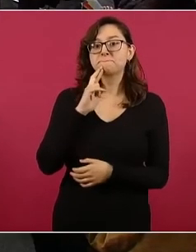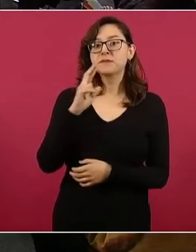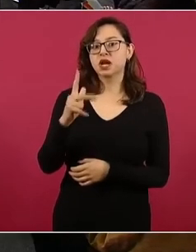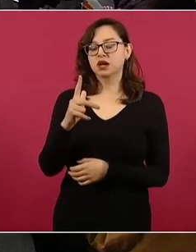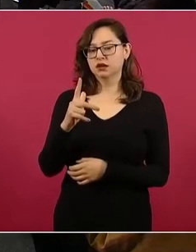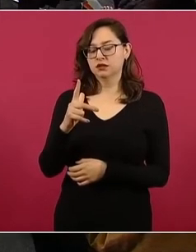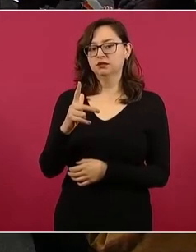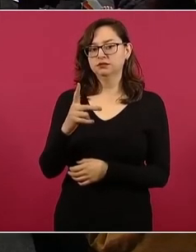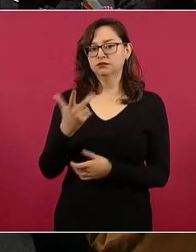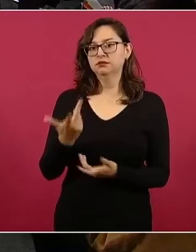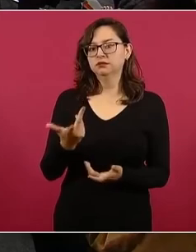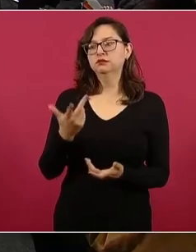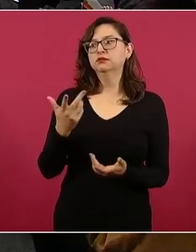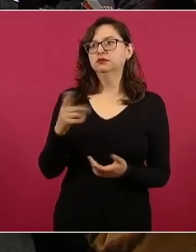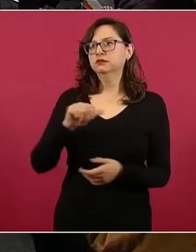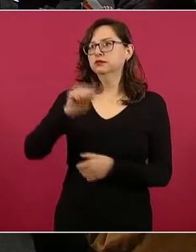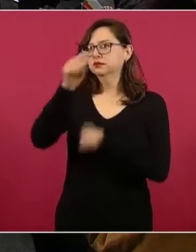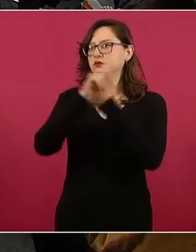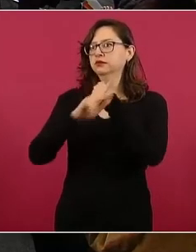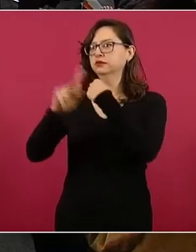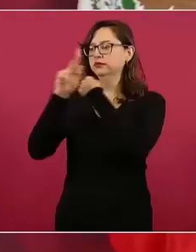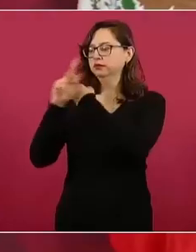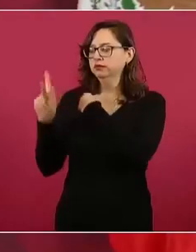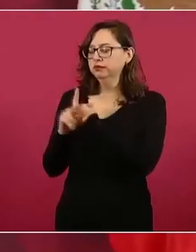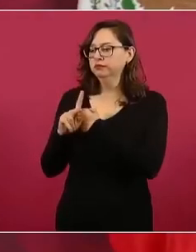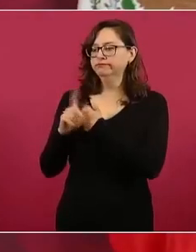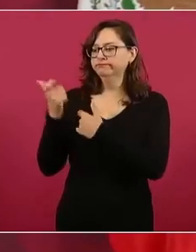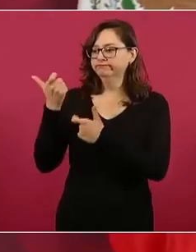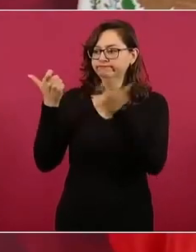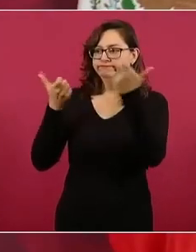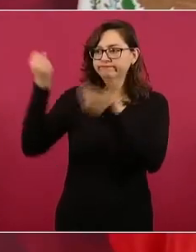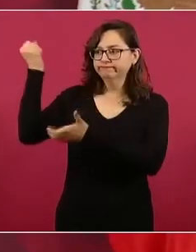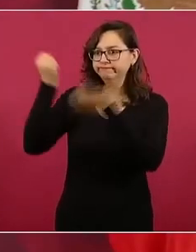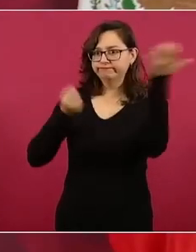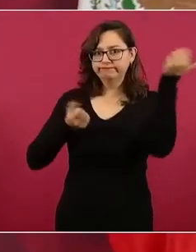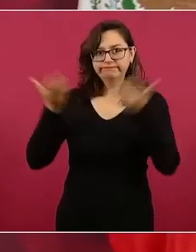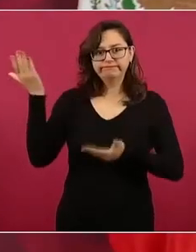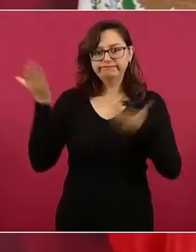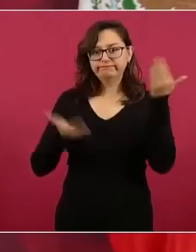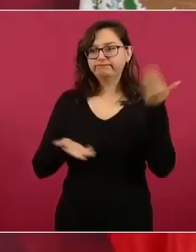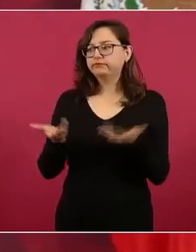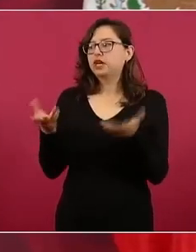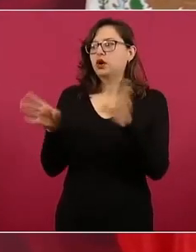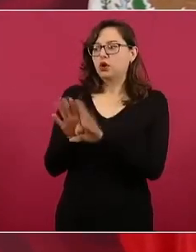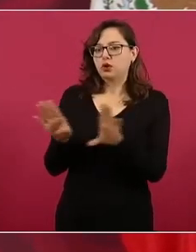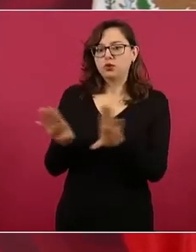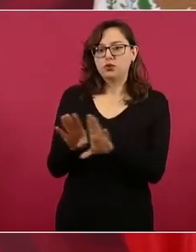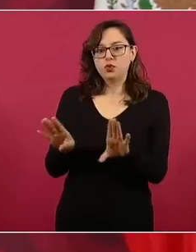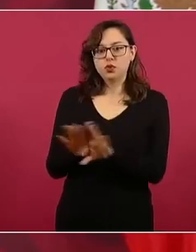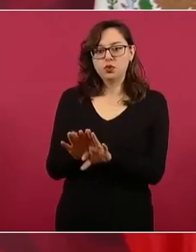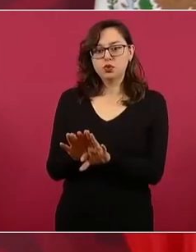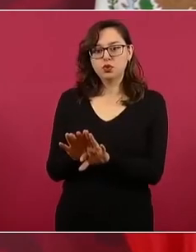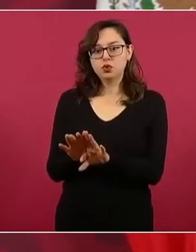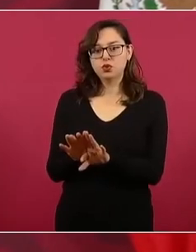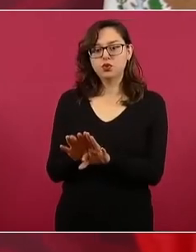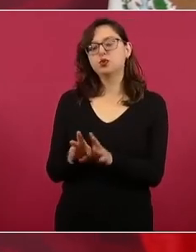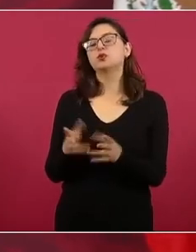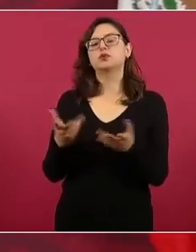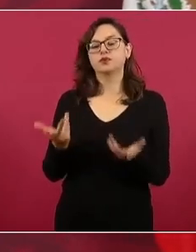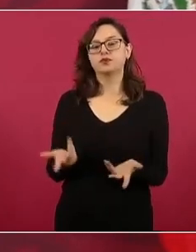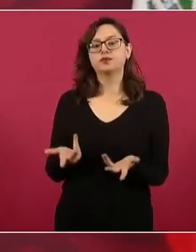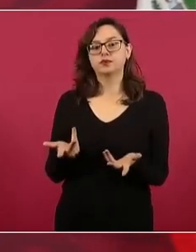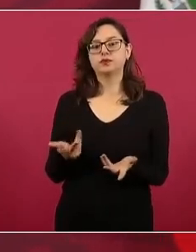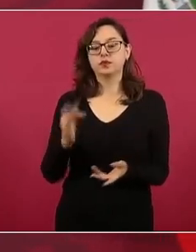más inversión extranjera, cómo articular, ensamblar inversión